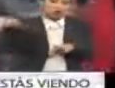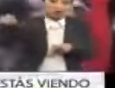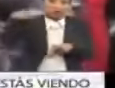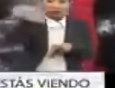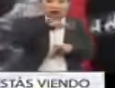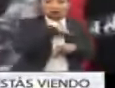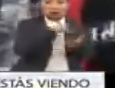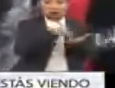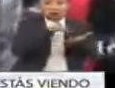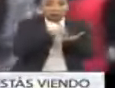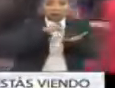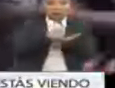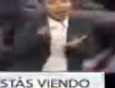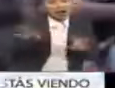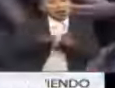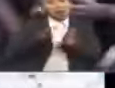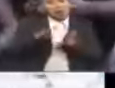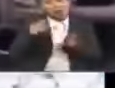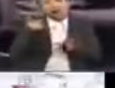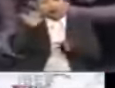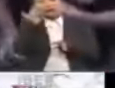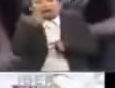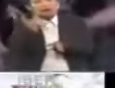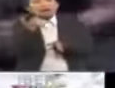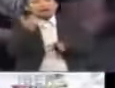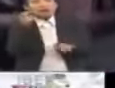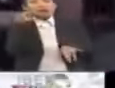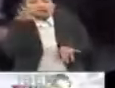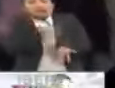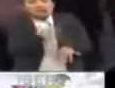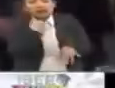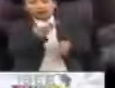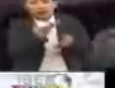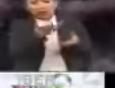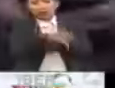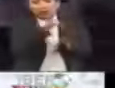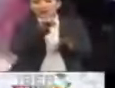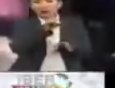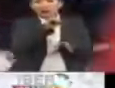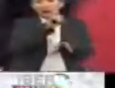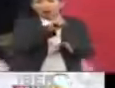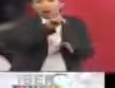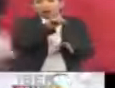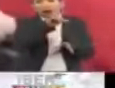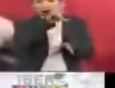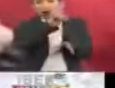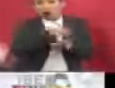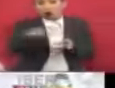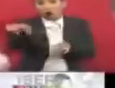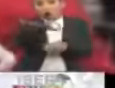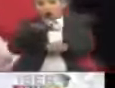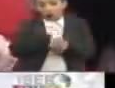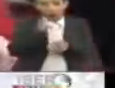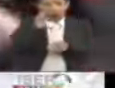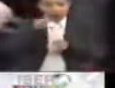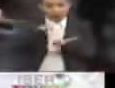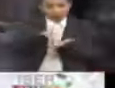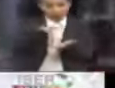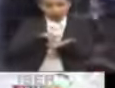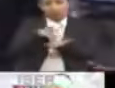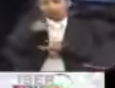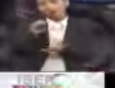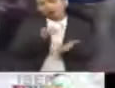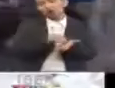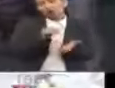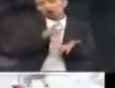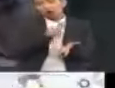todavía están, digamos, intentando vencer en estados como en San Pablo, que es el colegio de todas las más importantes, le den su apoyo, pero